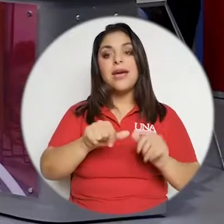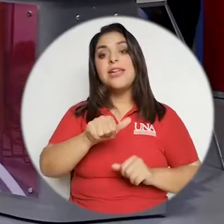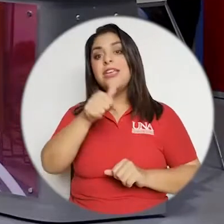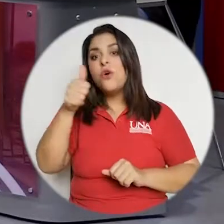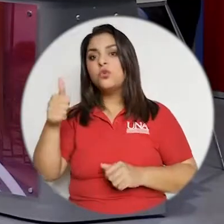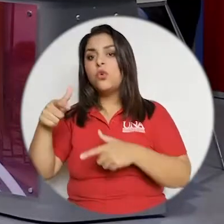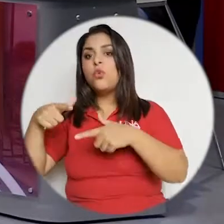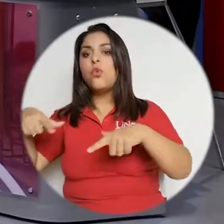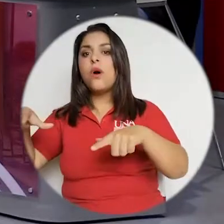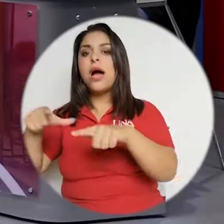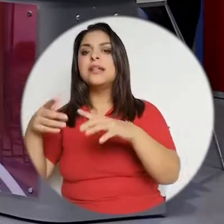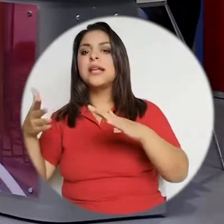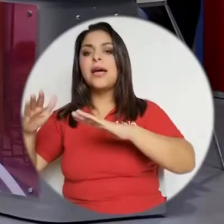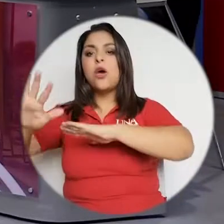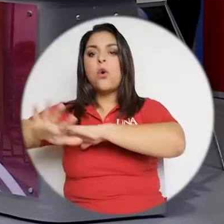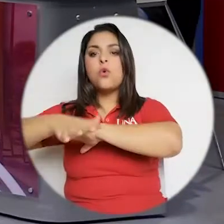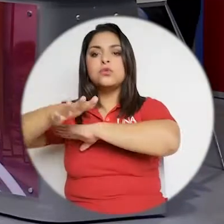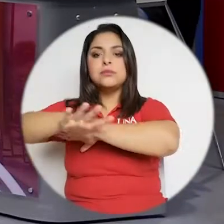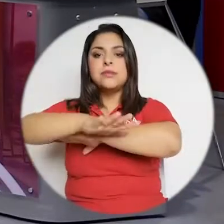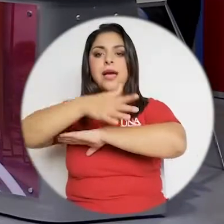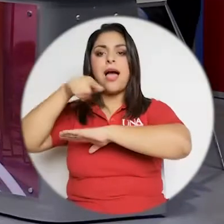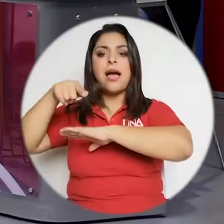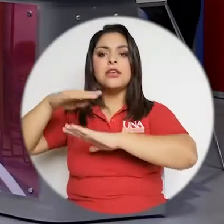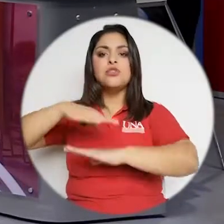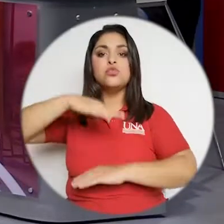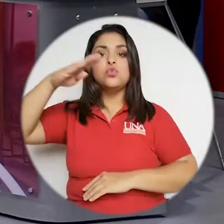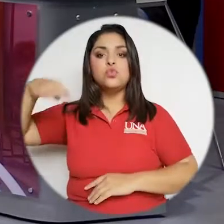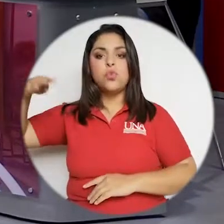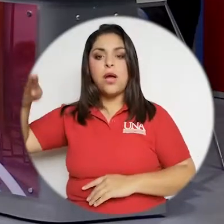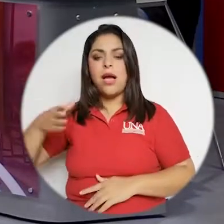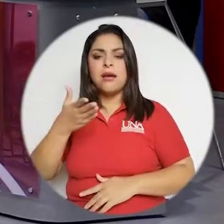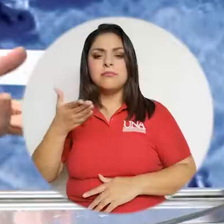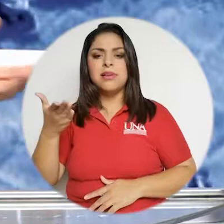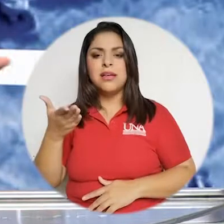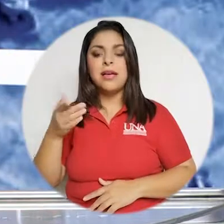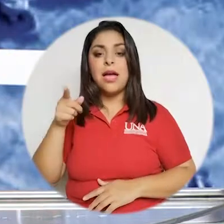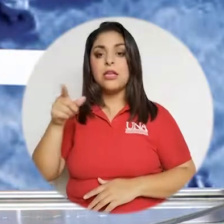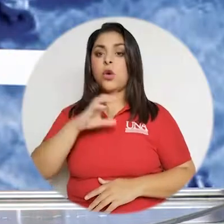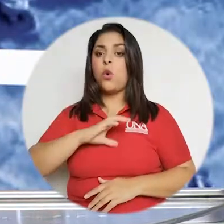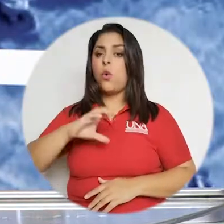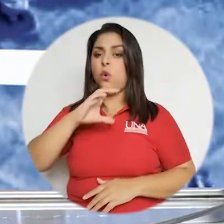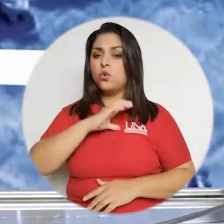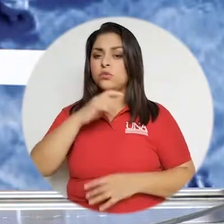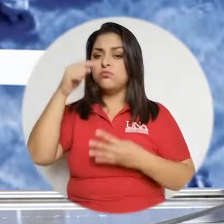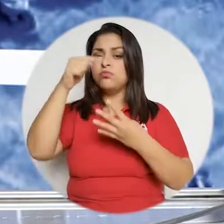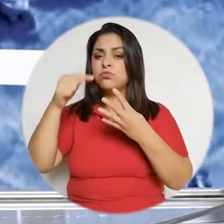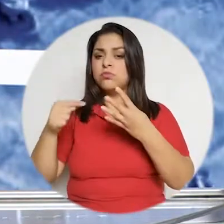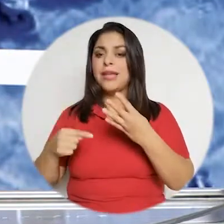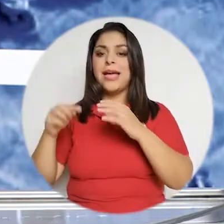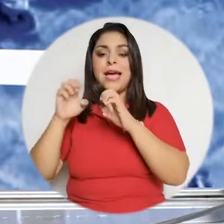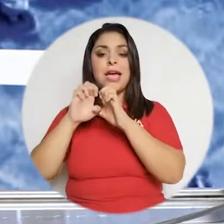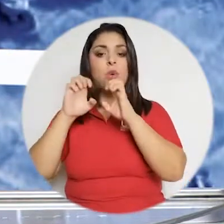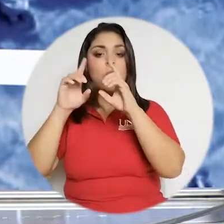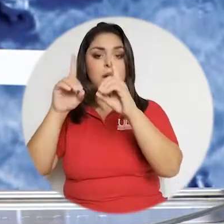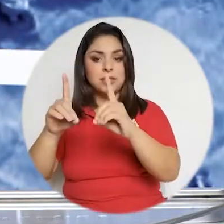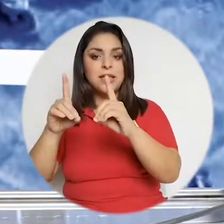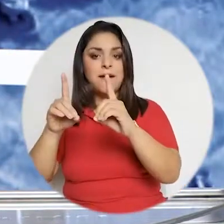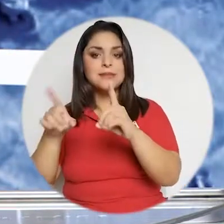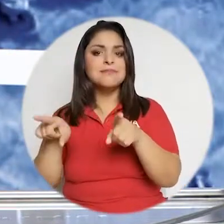Y otra que eran las zonas costeras o las zonas rurales donde las